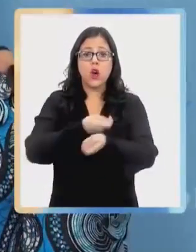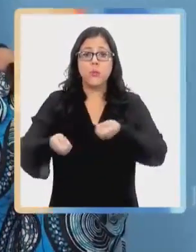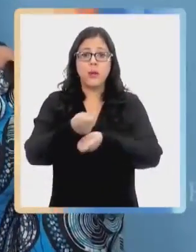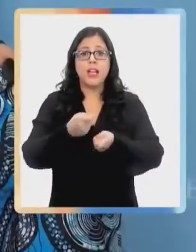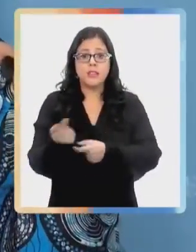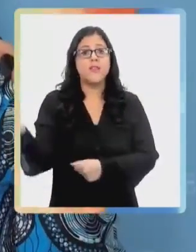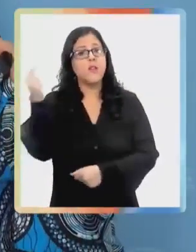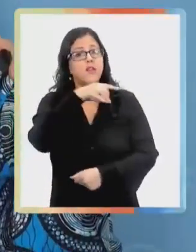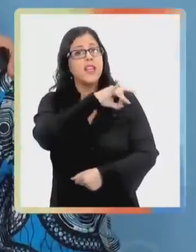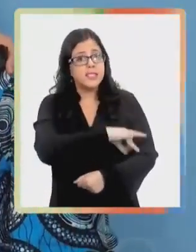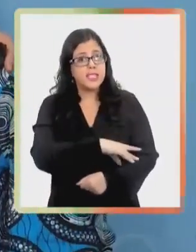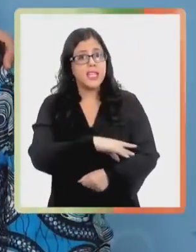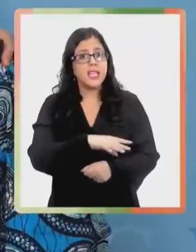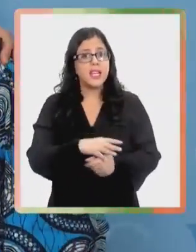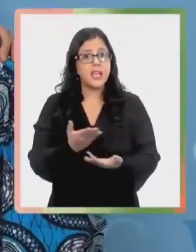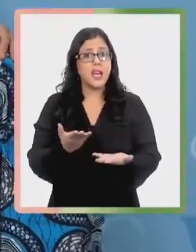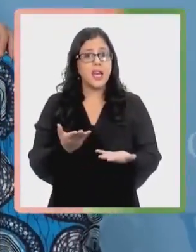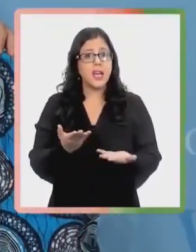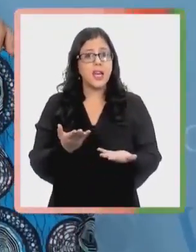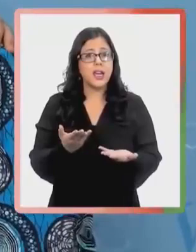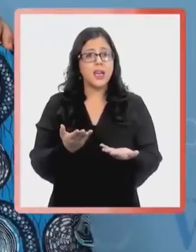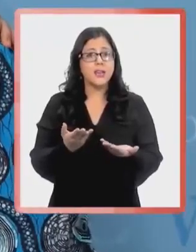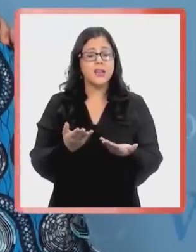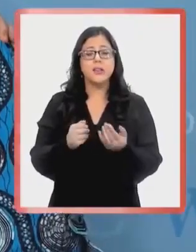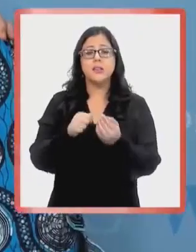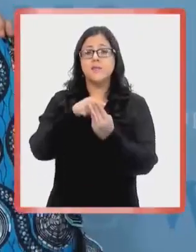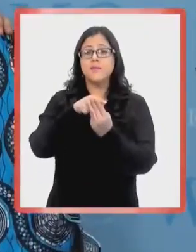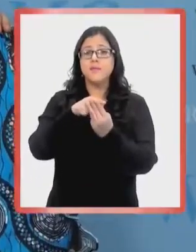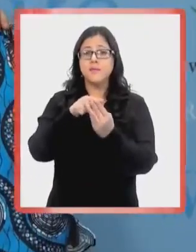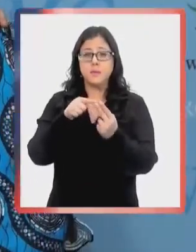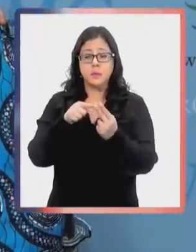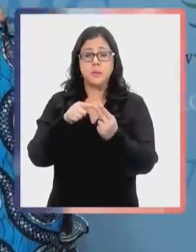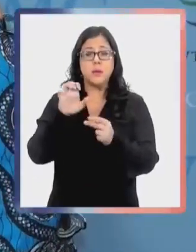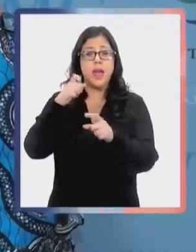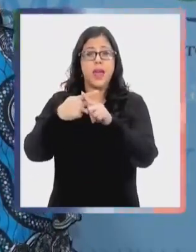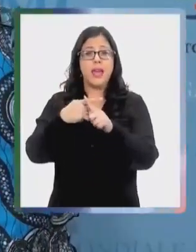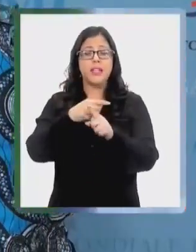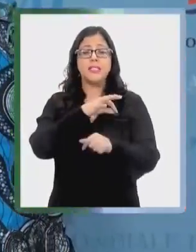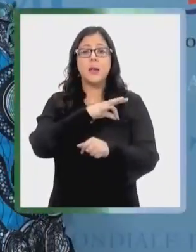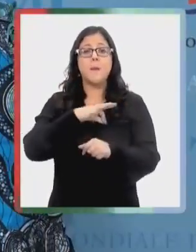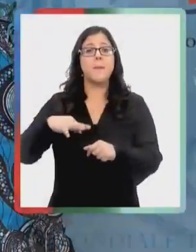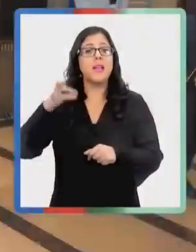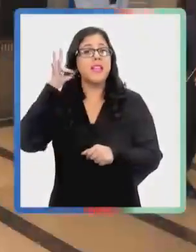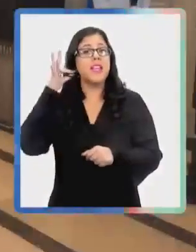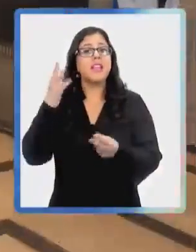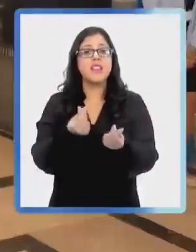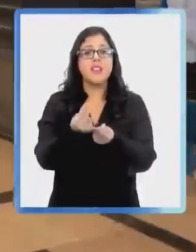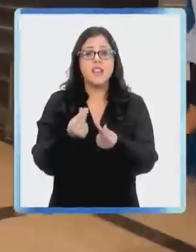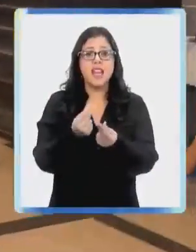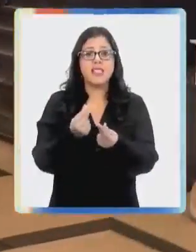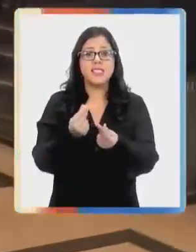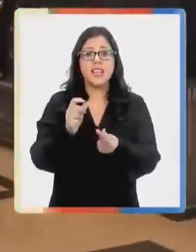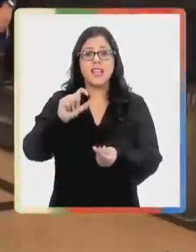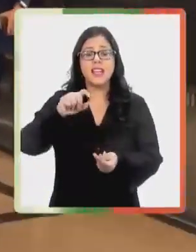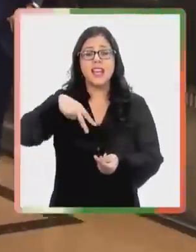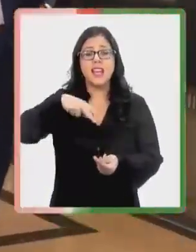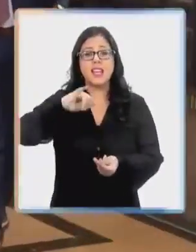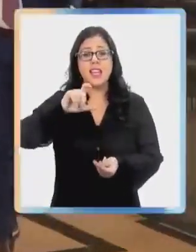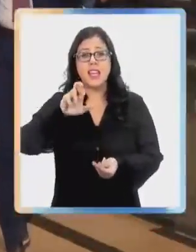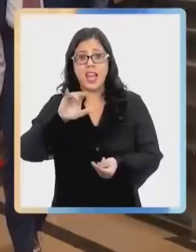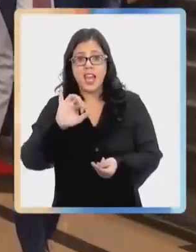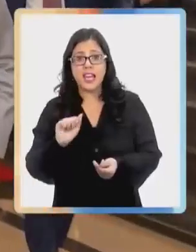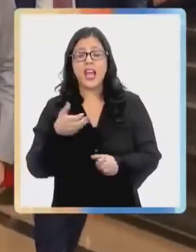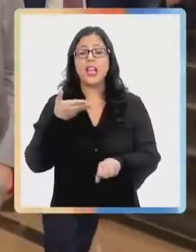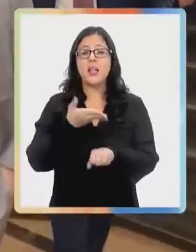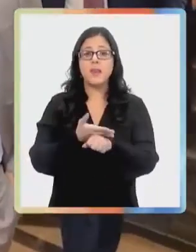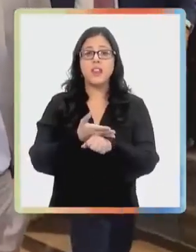caza, porque Ngozi Okonjo Iguala, ex ministra de Finanzas de Nigeria, le encomendó trabajar en torno